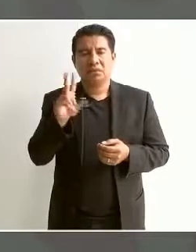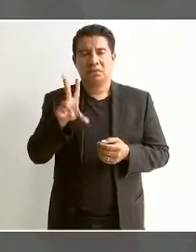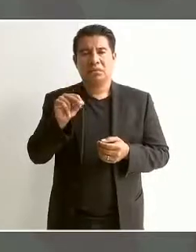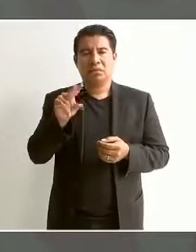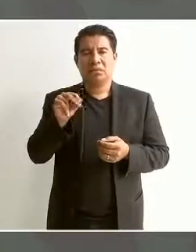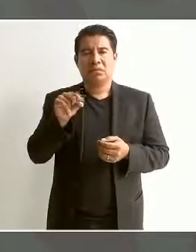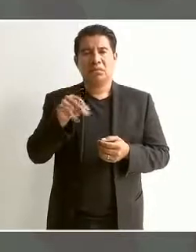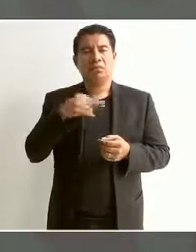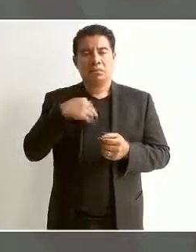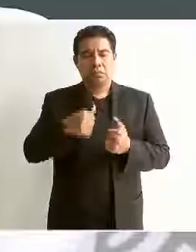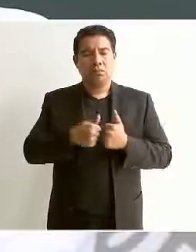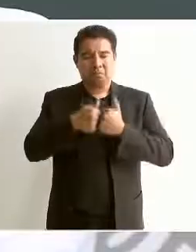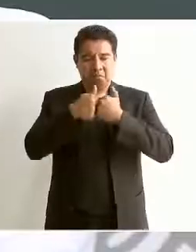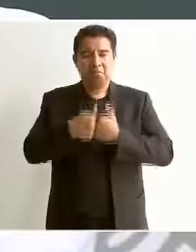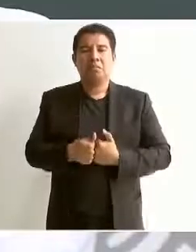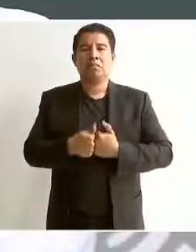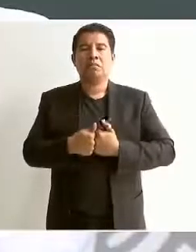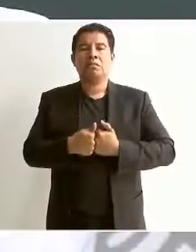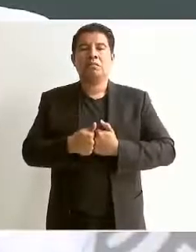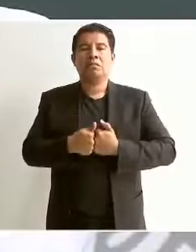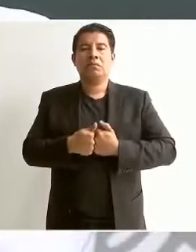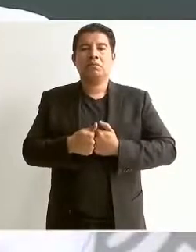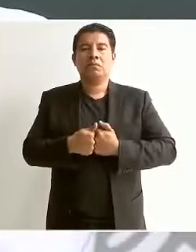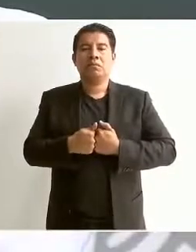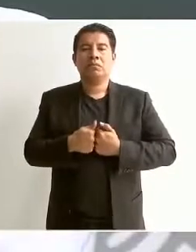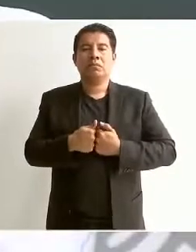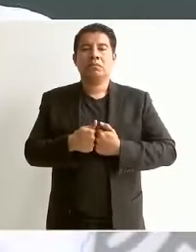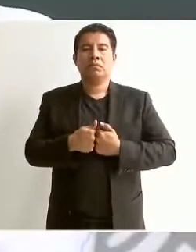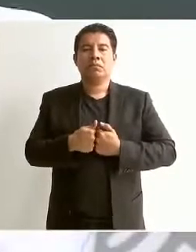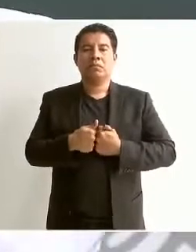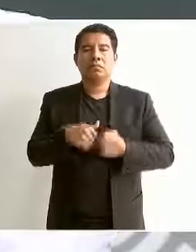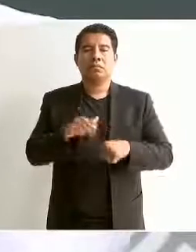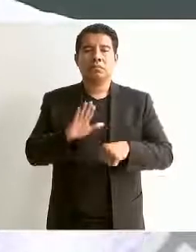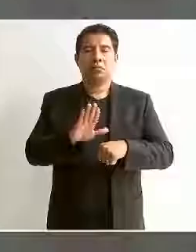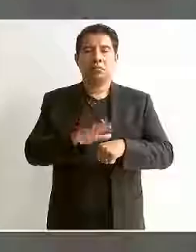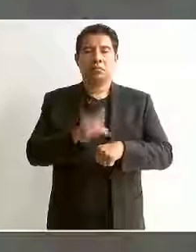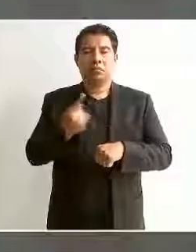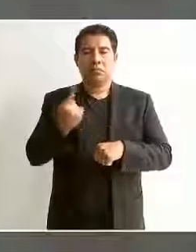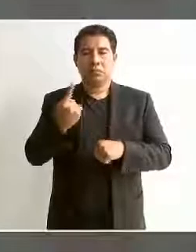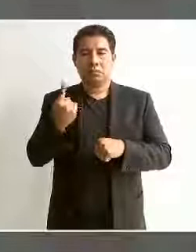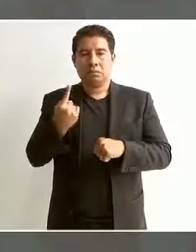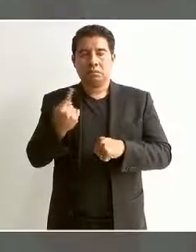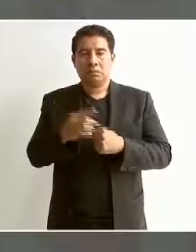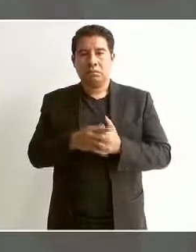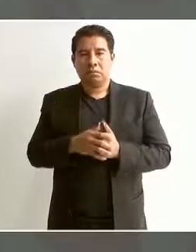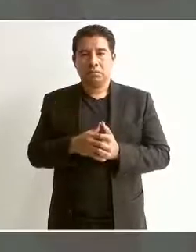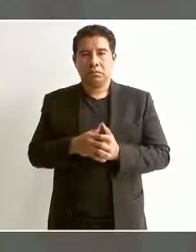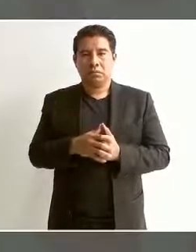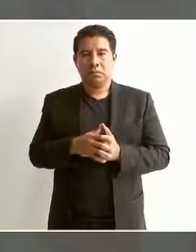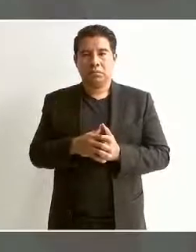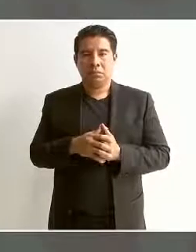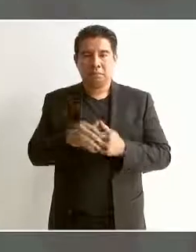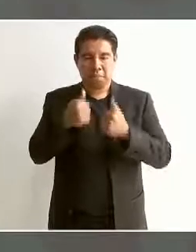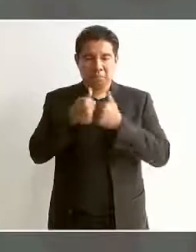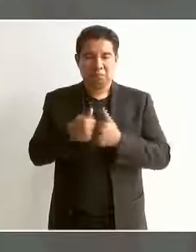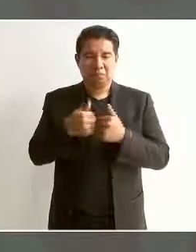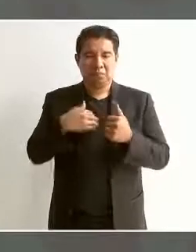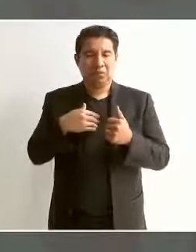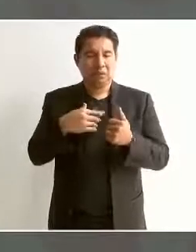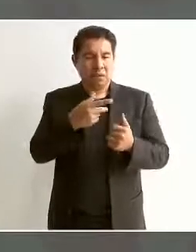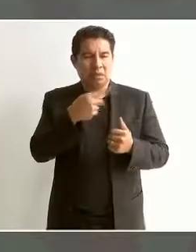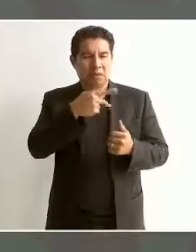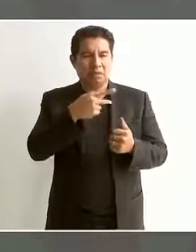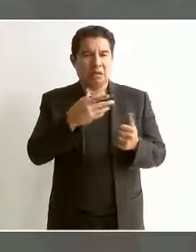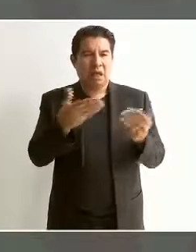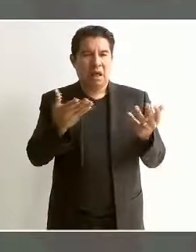quise quedarme porque este no son buenos modos